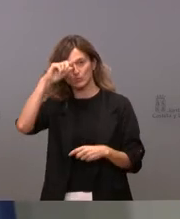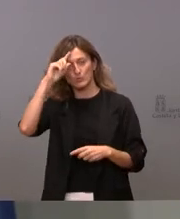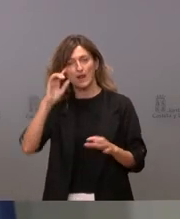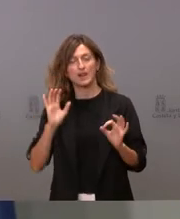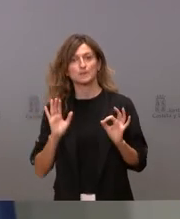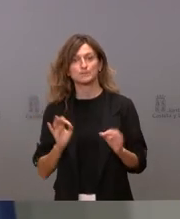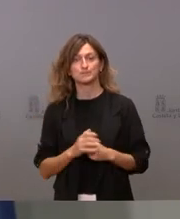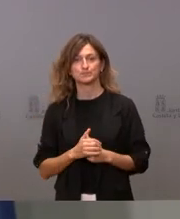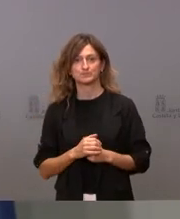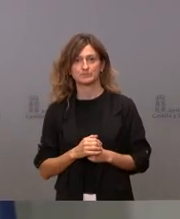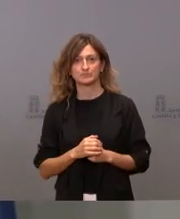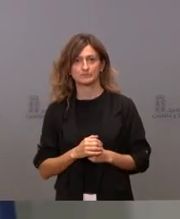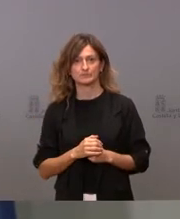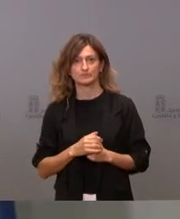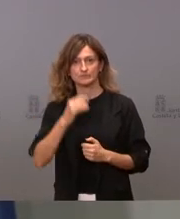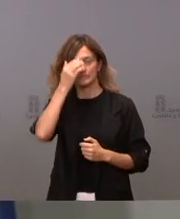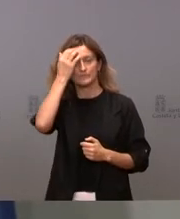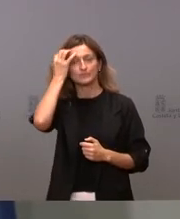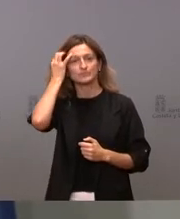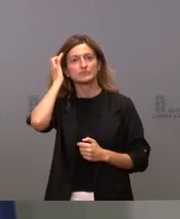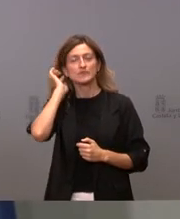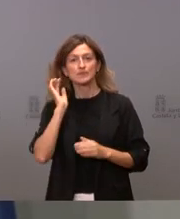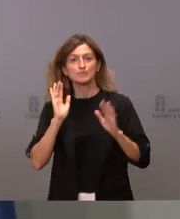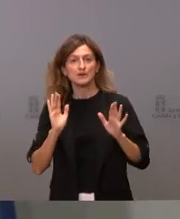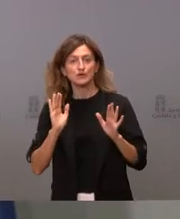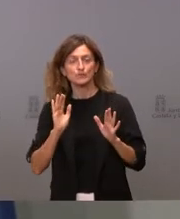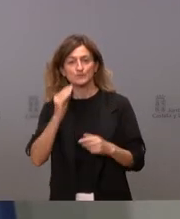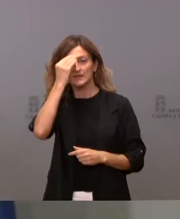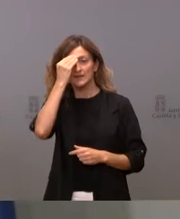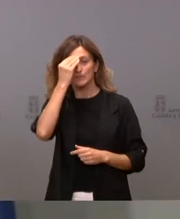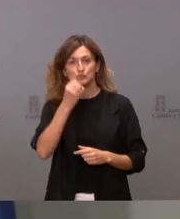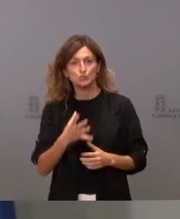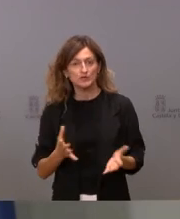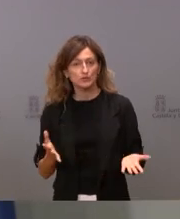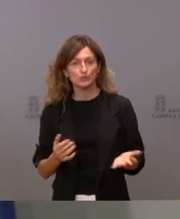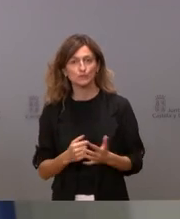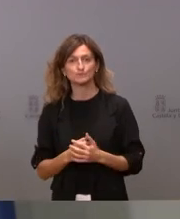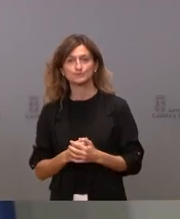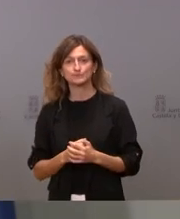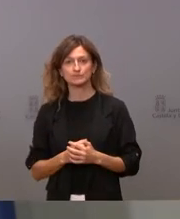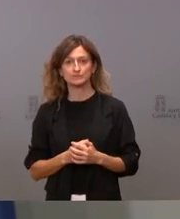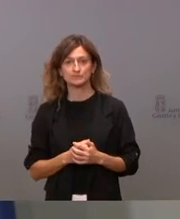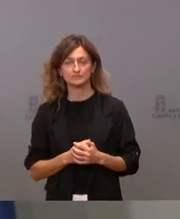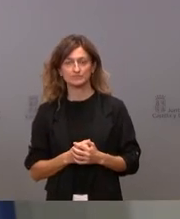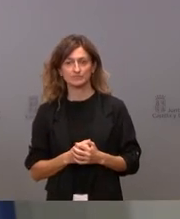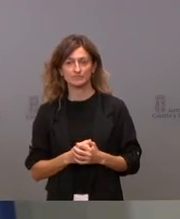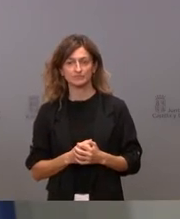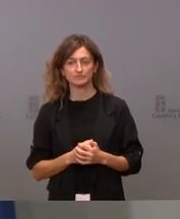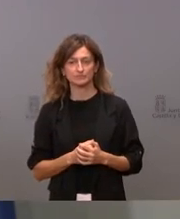lo que creemos que es bueno es no